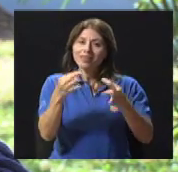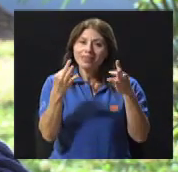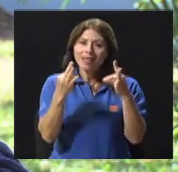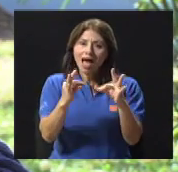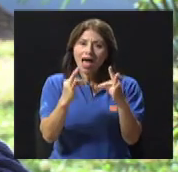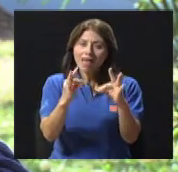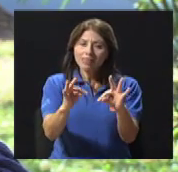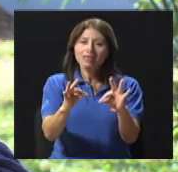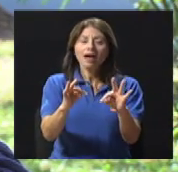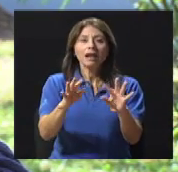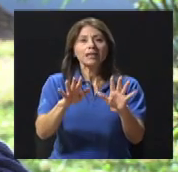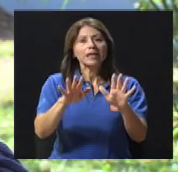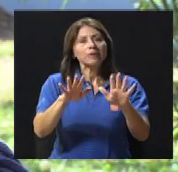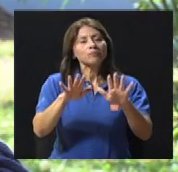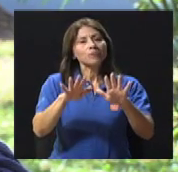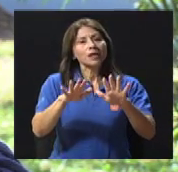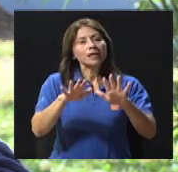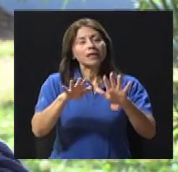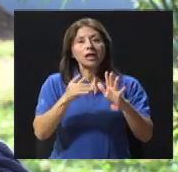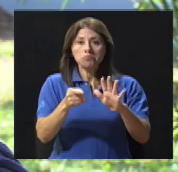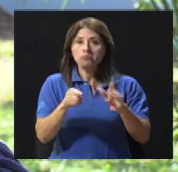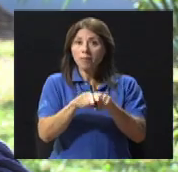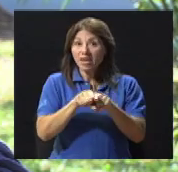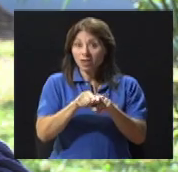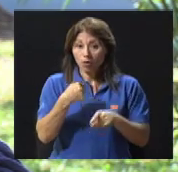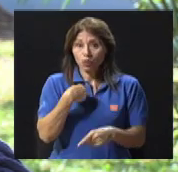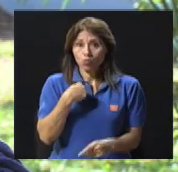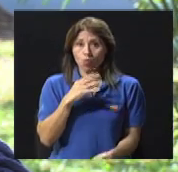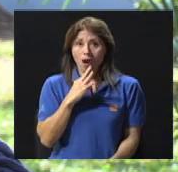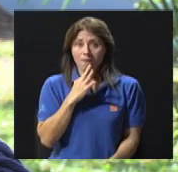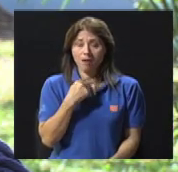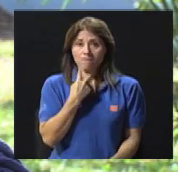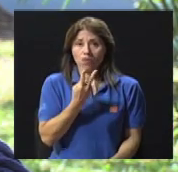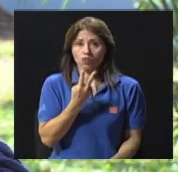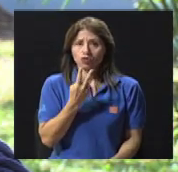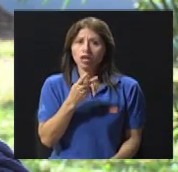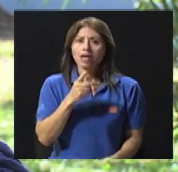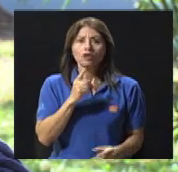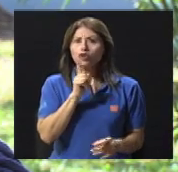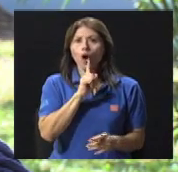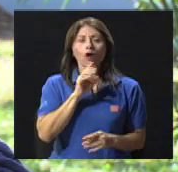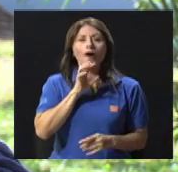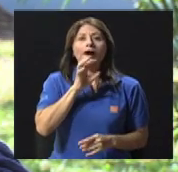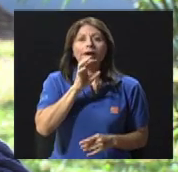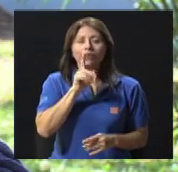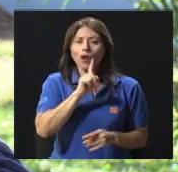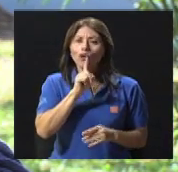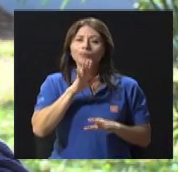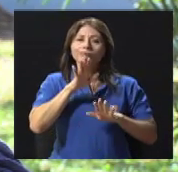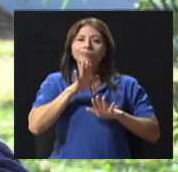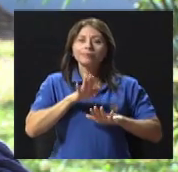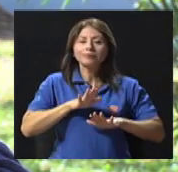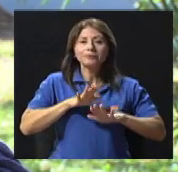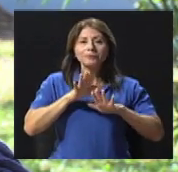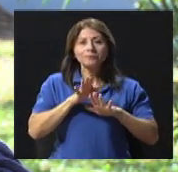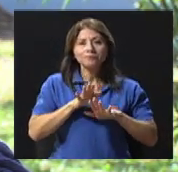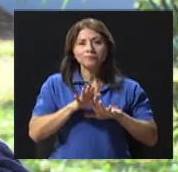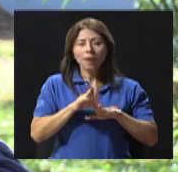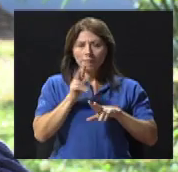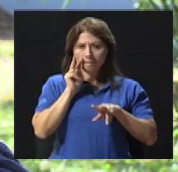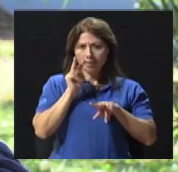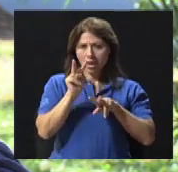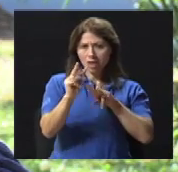bajar un poco hasta el volumen, el tono de voces. Establecer un espacio tranquilo, ver a los ojos, llamar